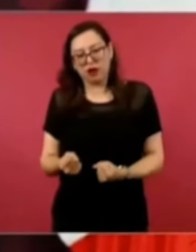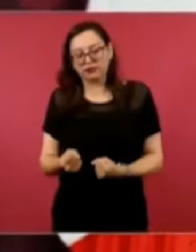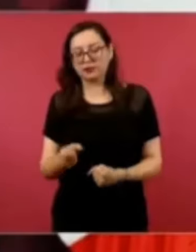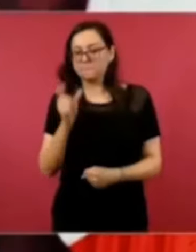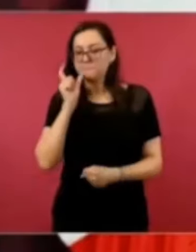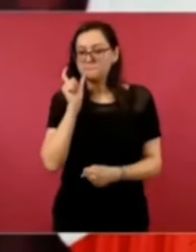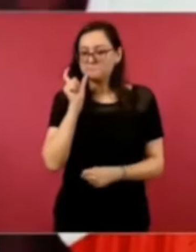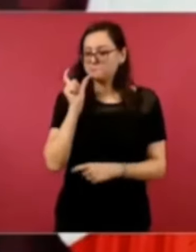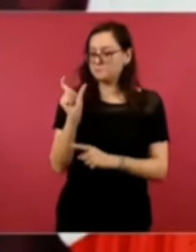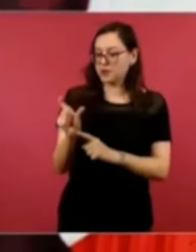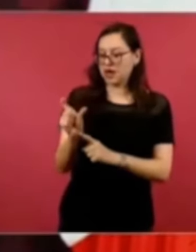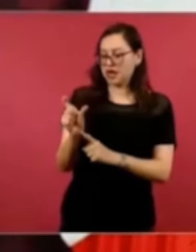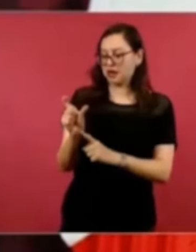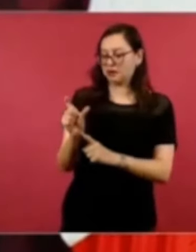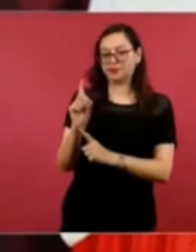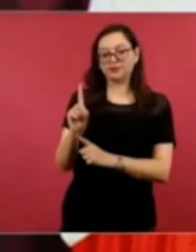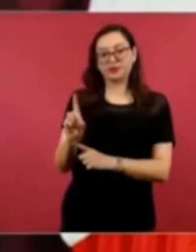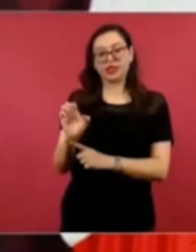solo